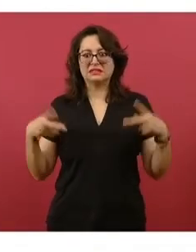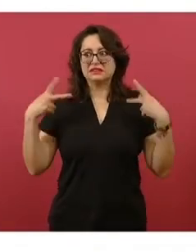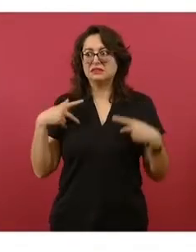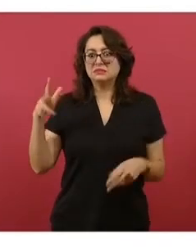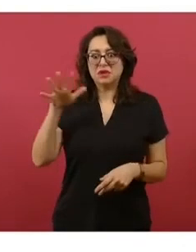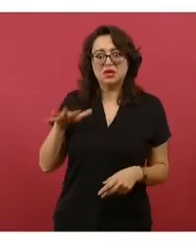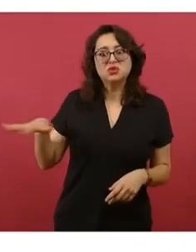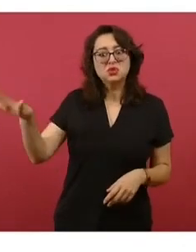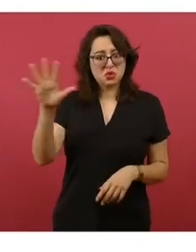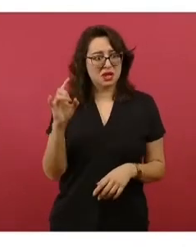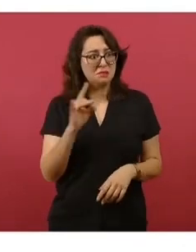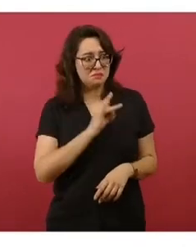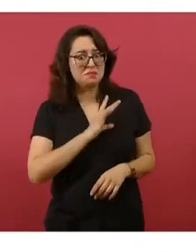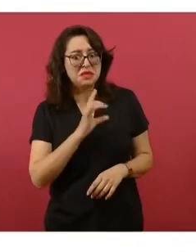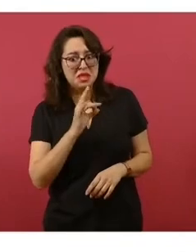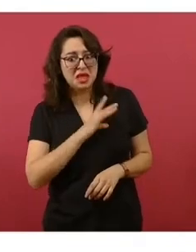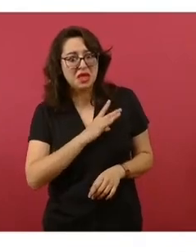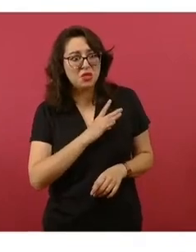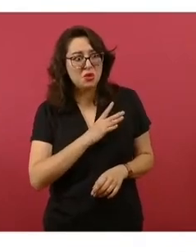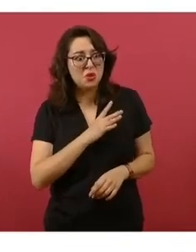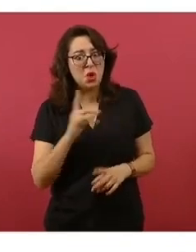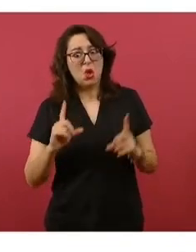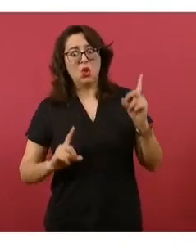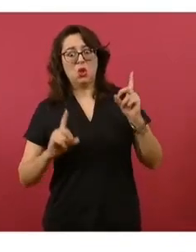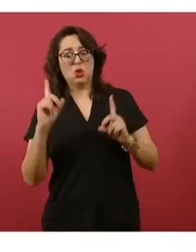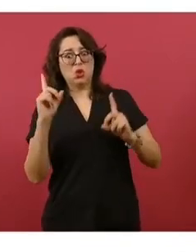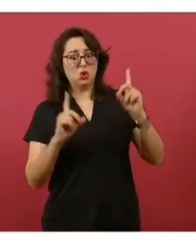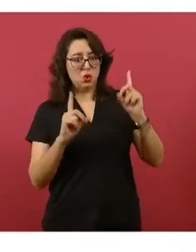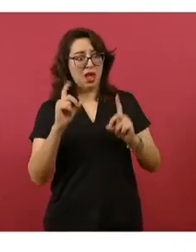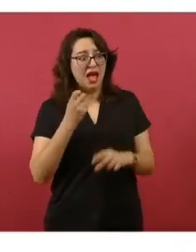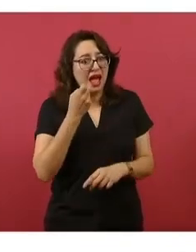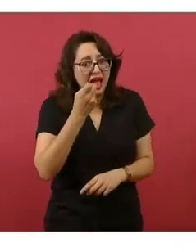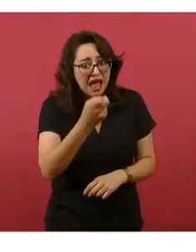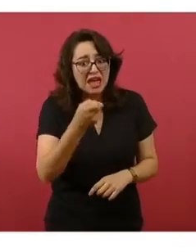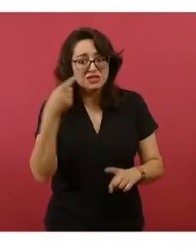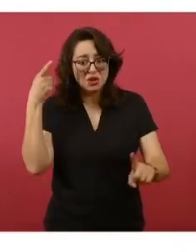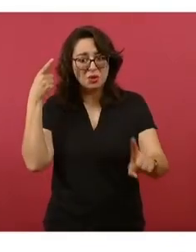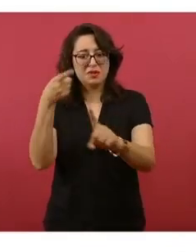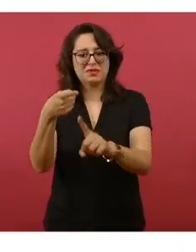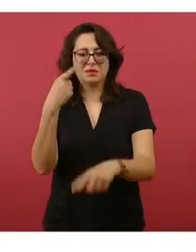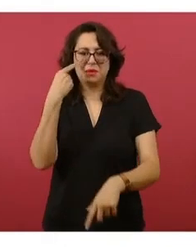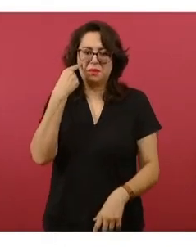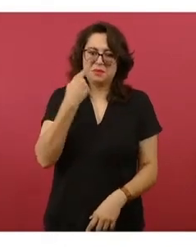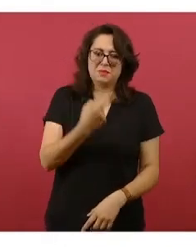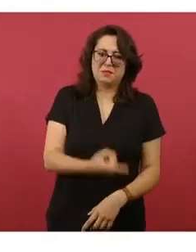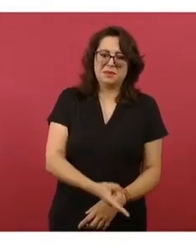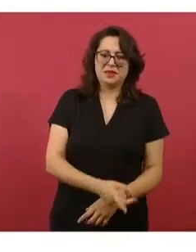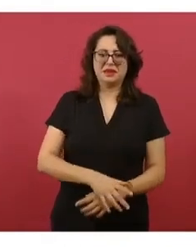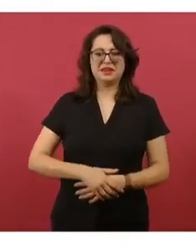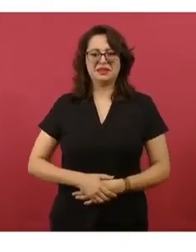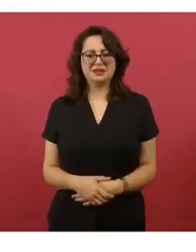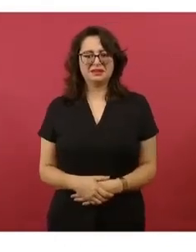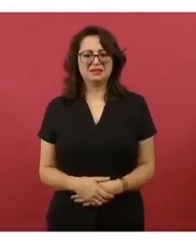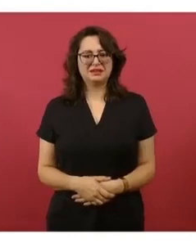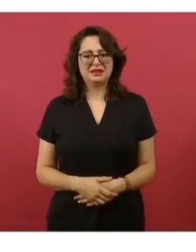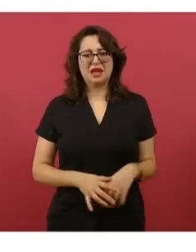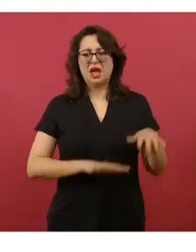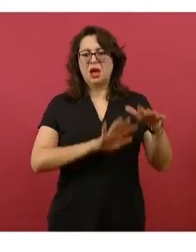de la buena acción gubernamental. Vean nada más, ocho columnas.